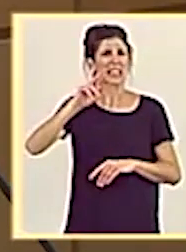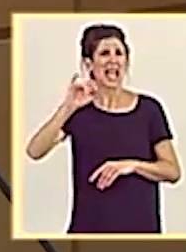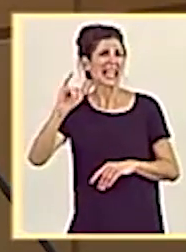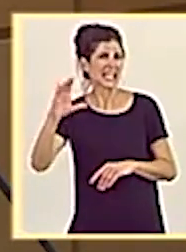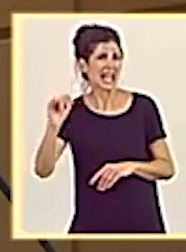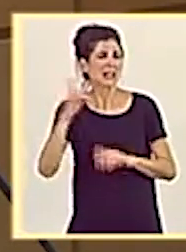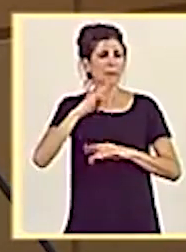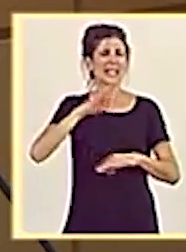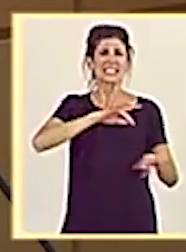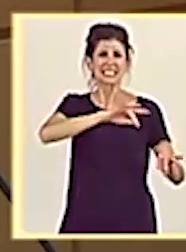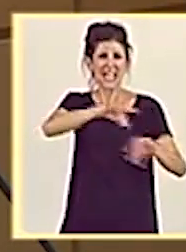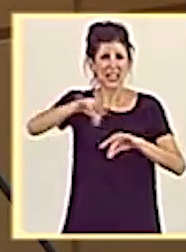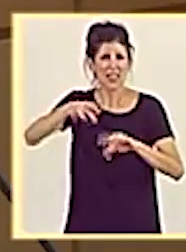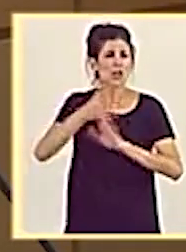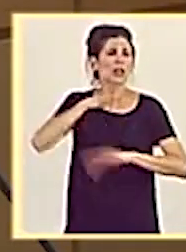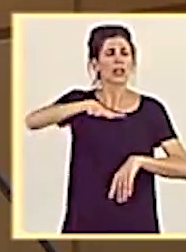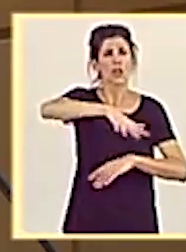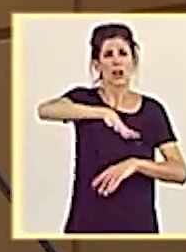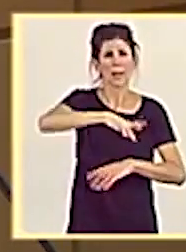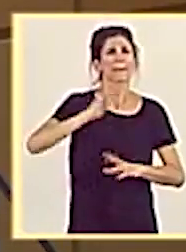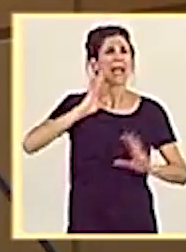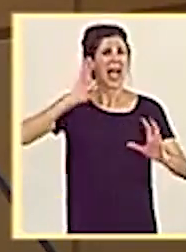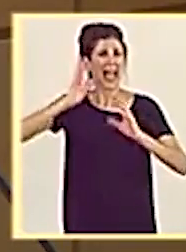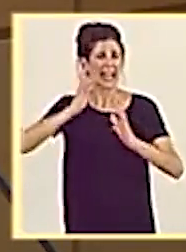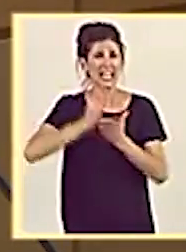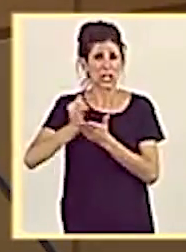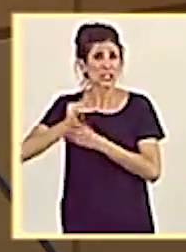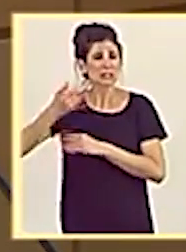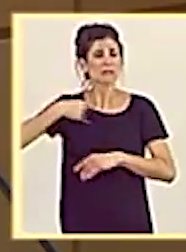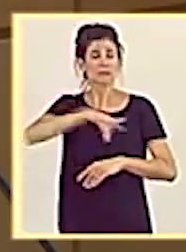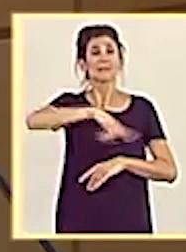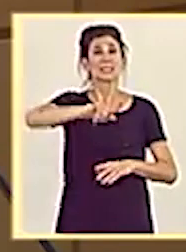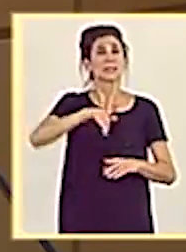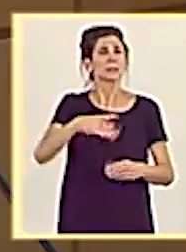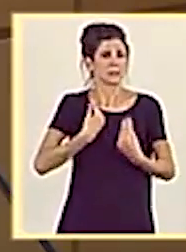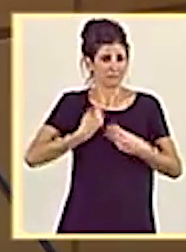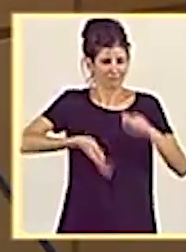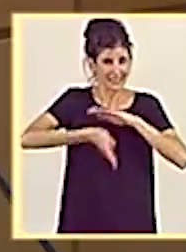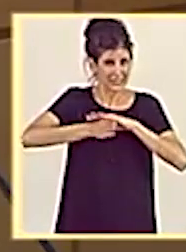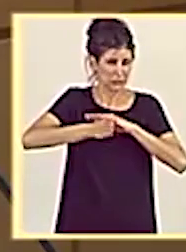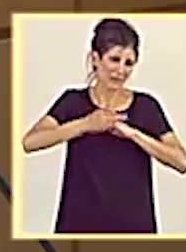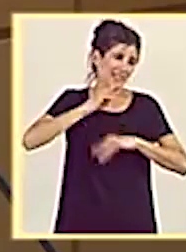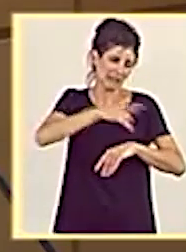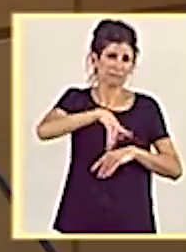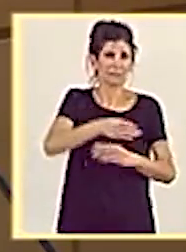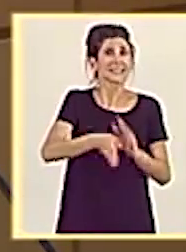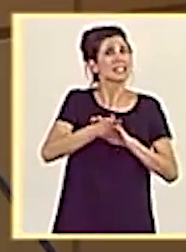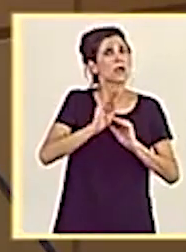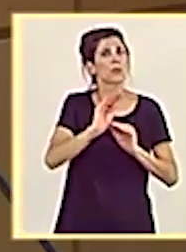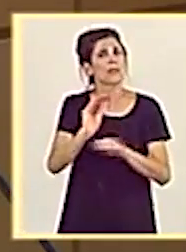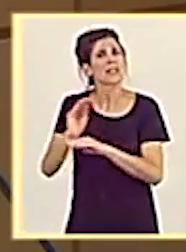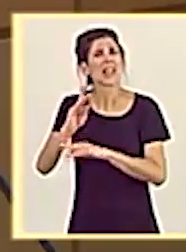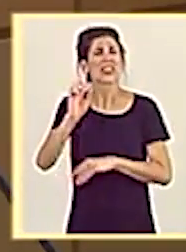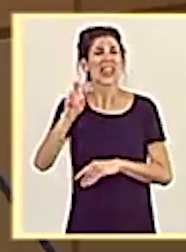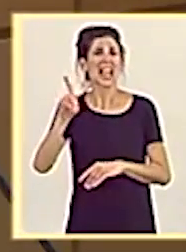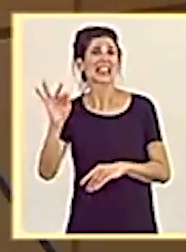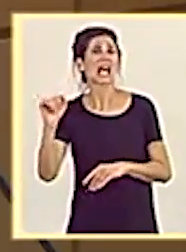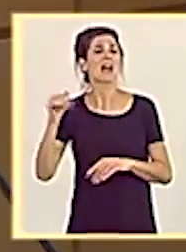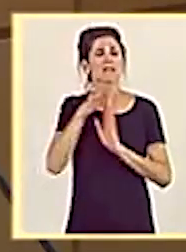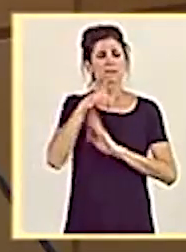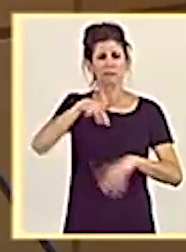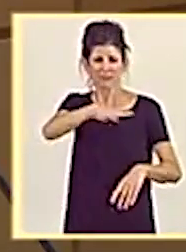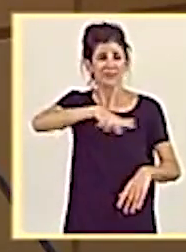salinización de sus espacios agrarios. La supervivencia del Delta también está sufriendo